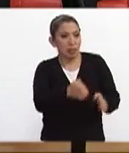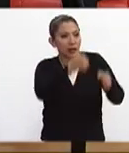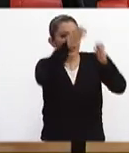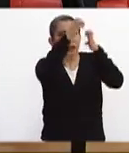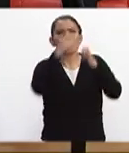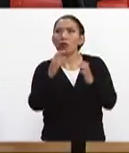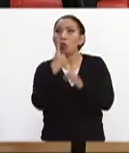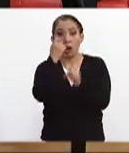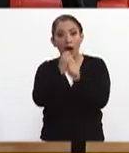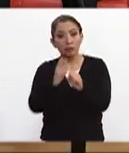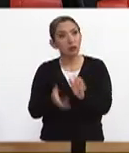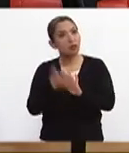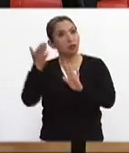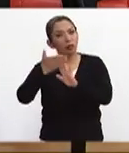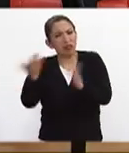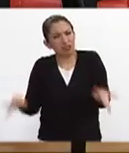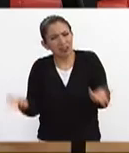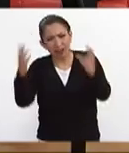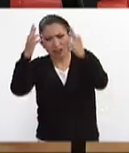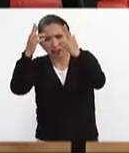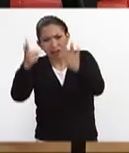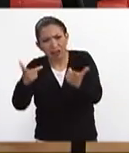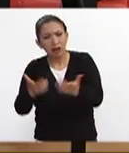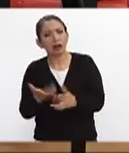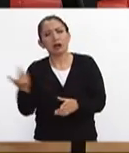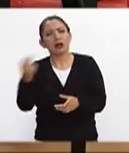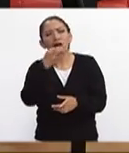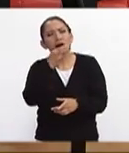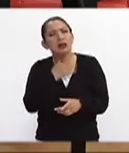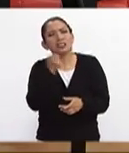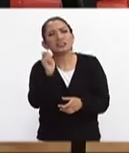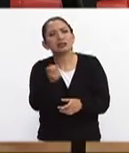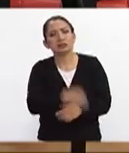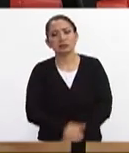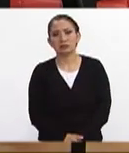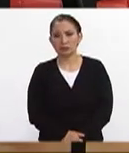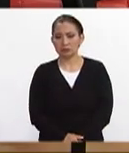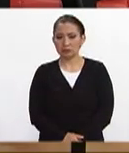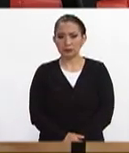que tenían por ejemplo un año de construcción ¿de qué o qué nos puede indicar eso?